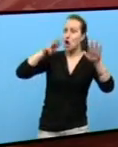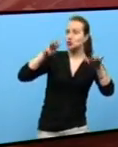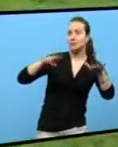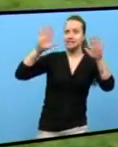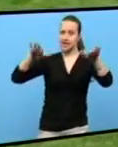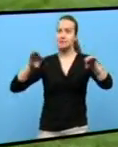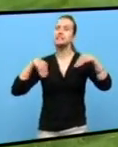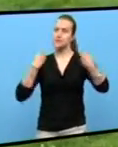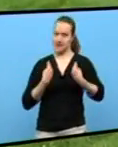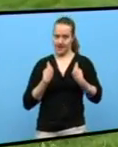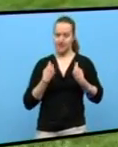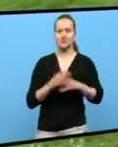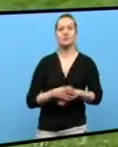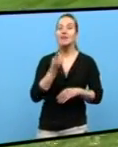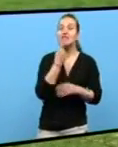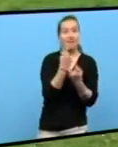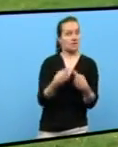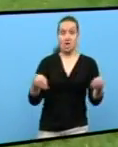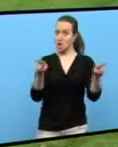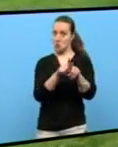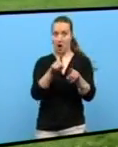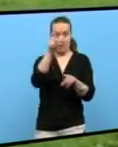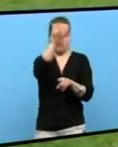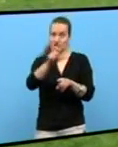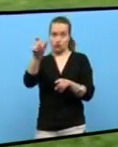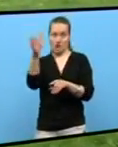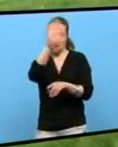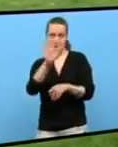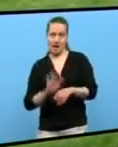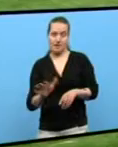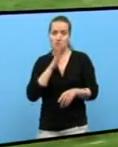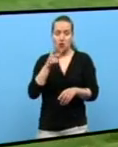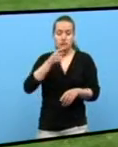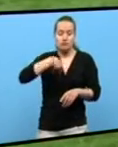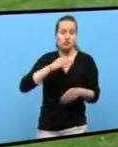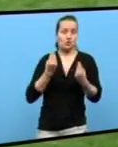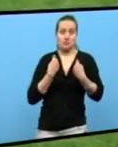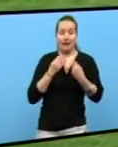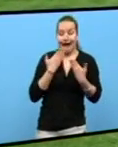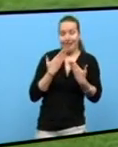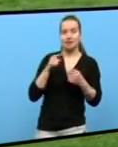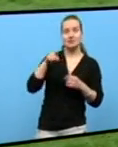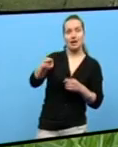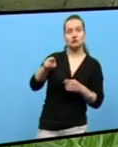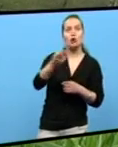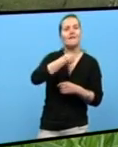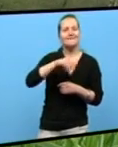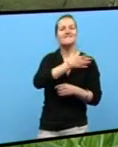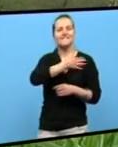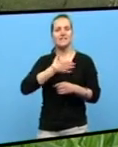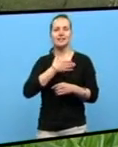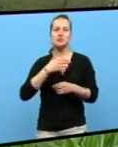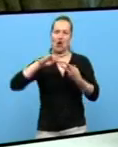meses de vida Son como personas ou casi máis que personas porque é do que vivimos e queremos tener unha boa